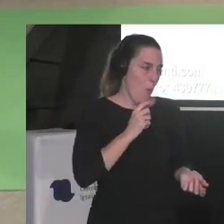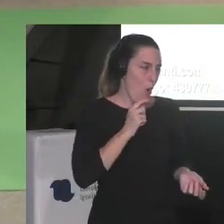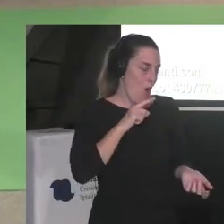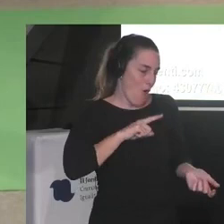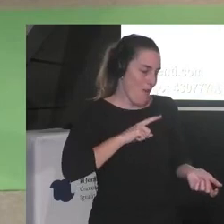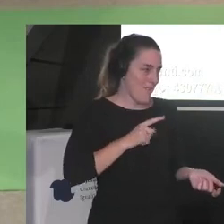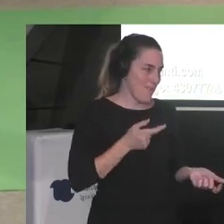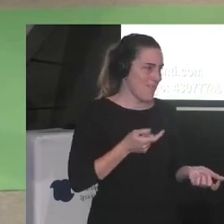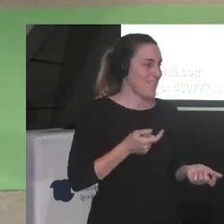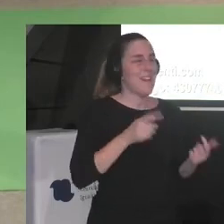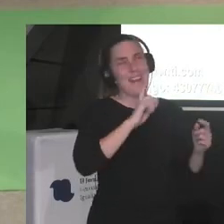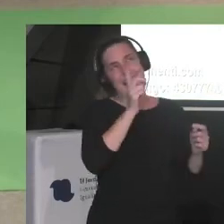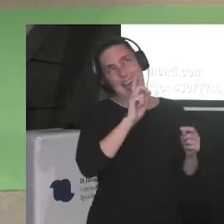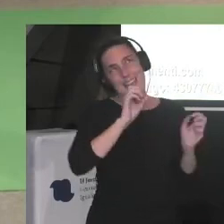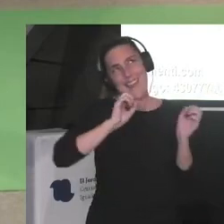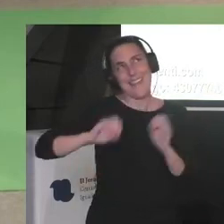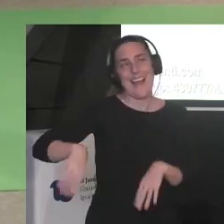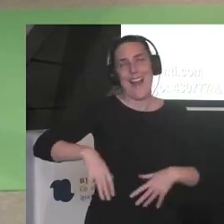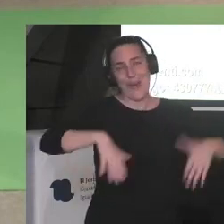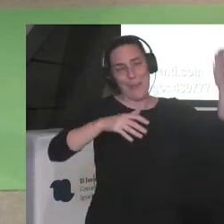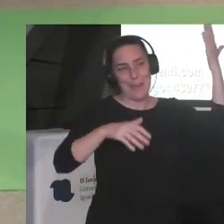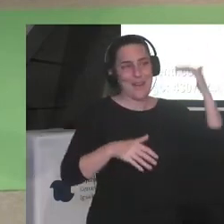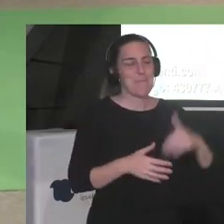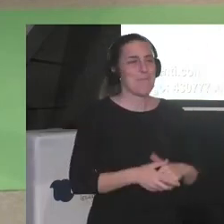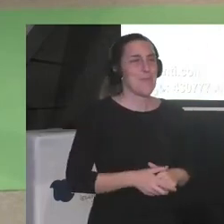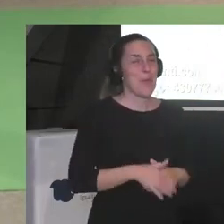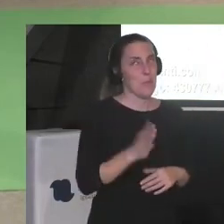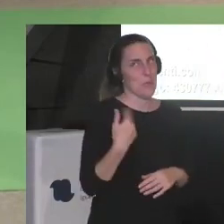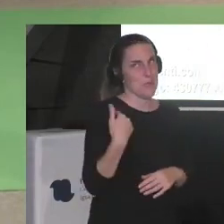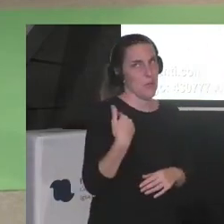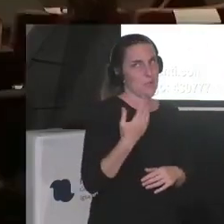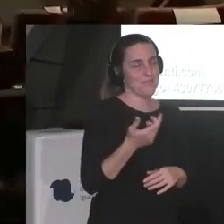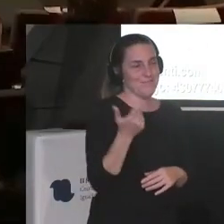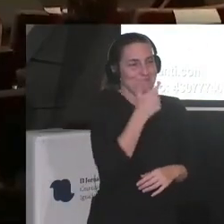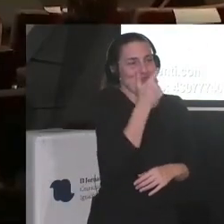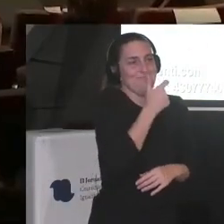que no que ya las he dejado hombre pero recién